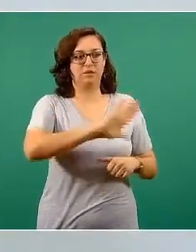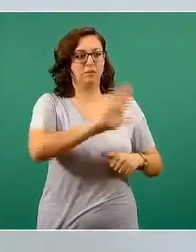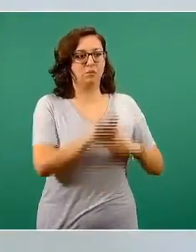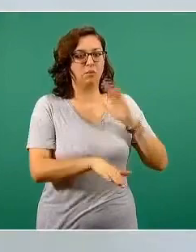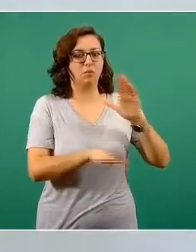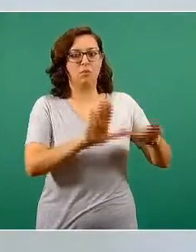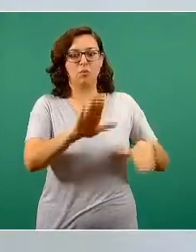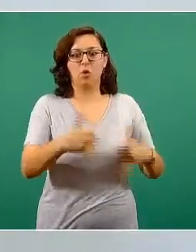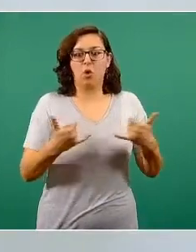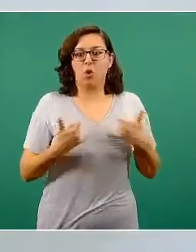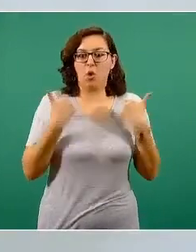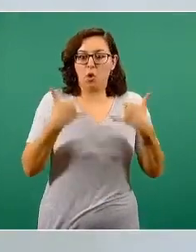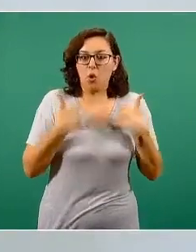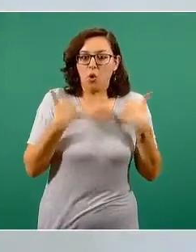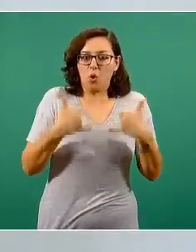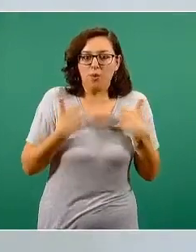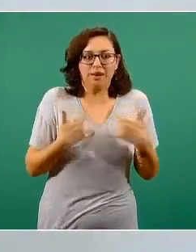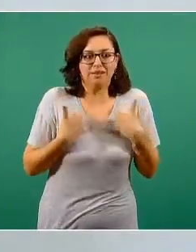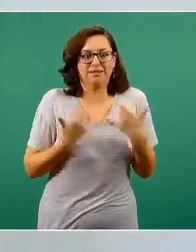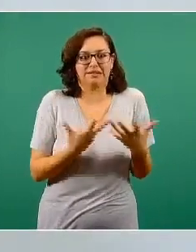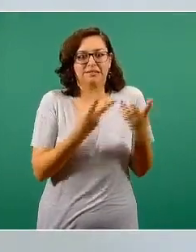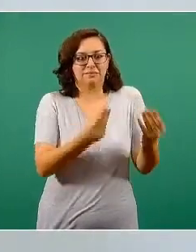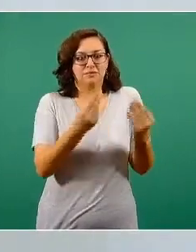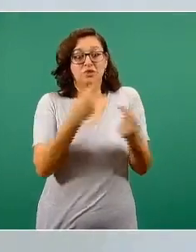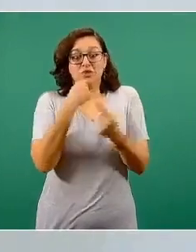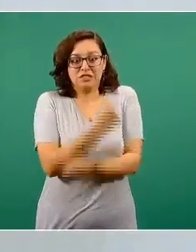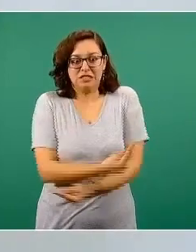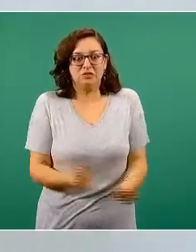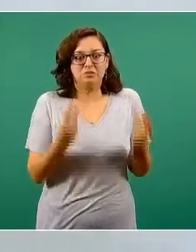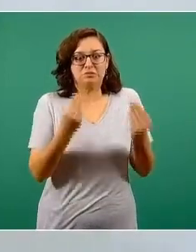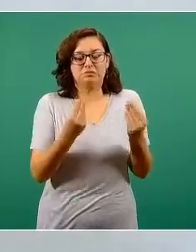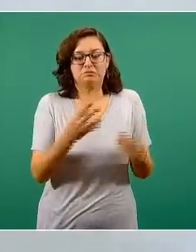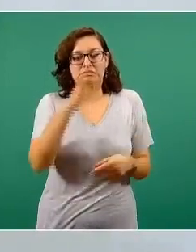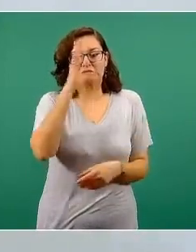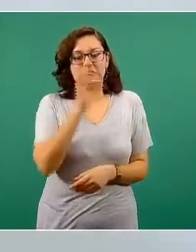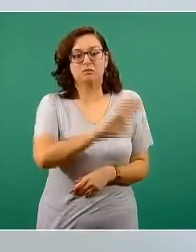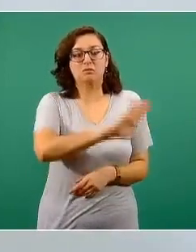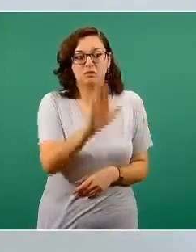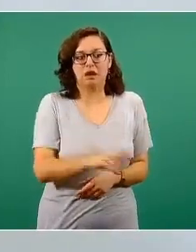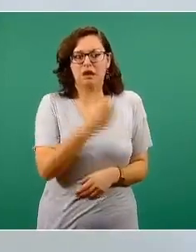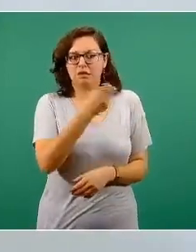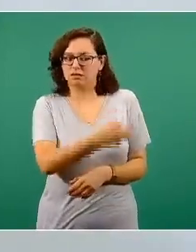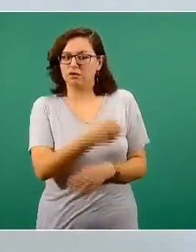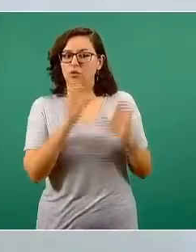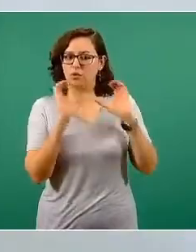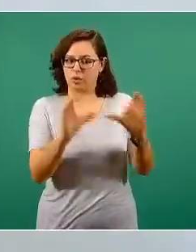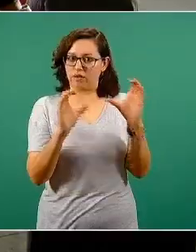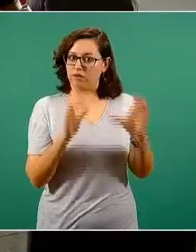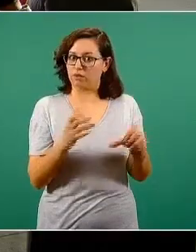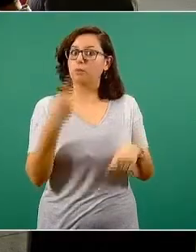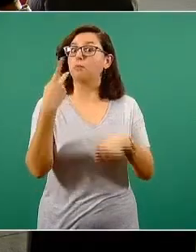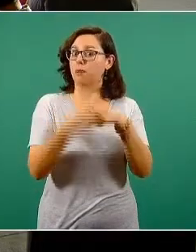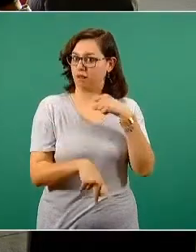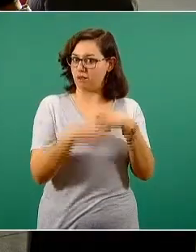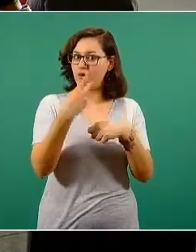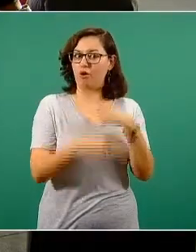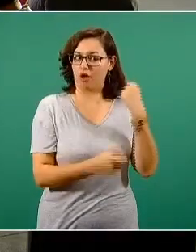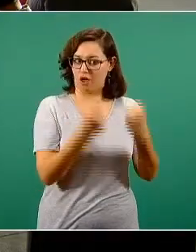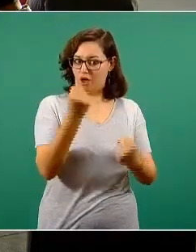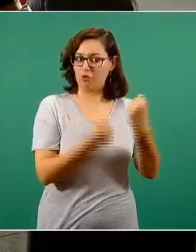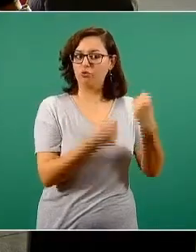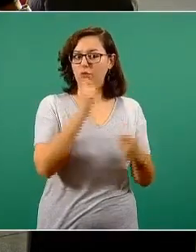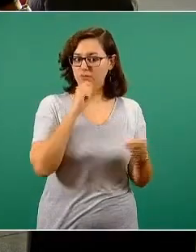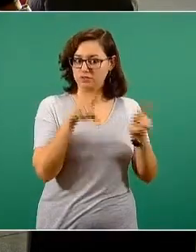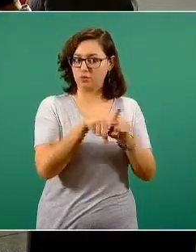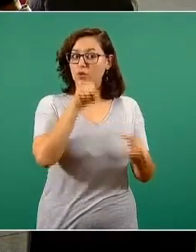en jóvenes en edad productiva y en infantes. Entonces, el auto también hay que ponerle atención a qué otro tipo de pandemia